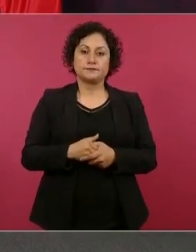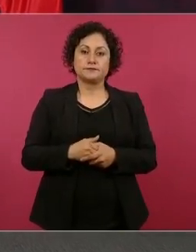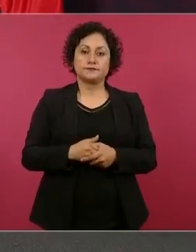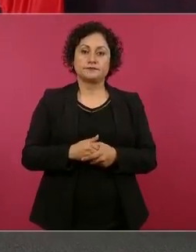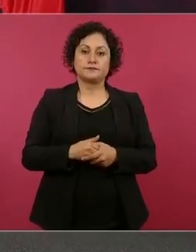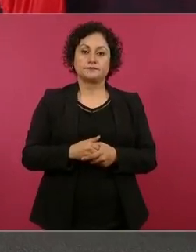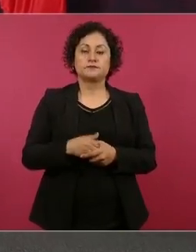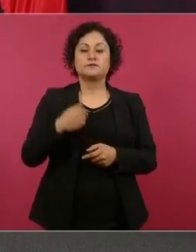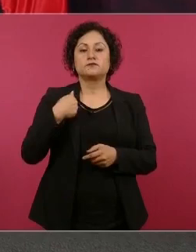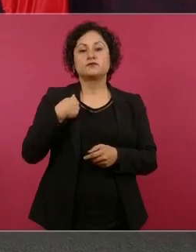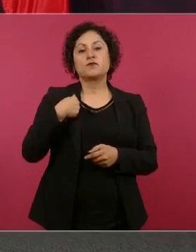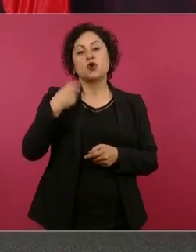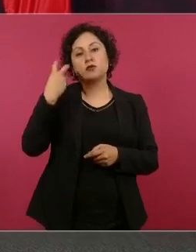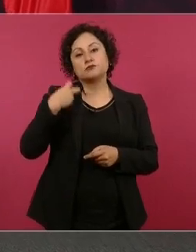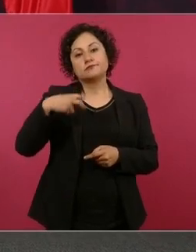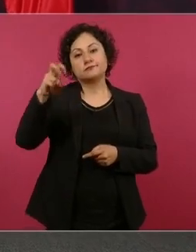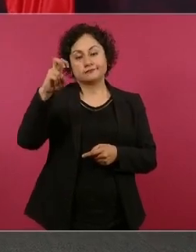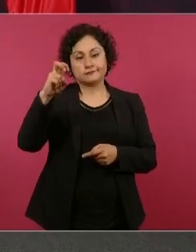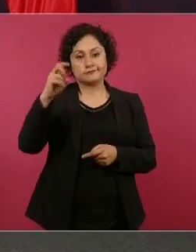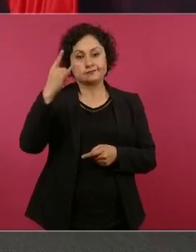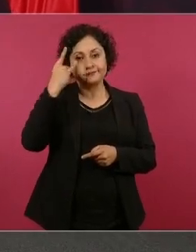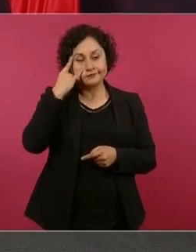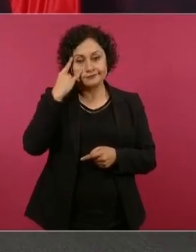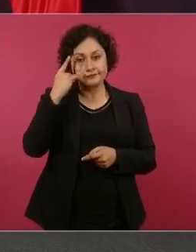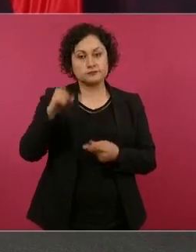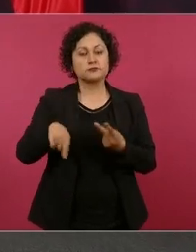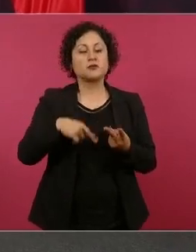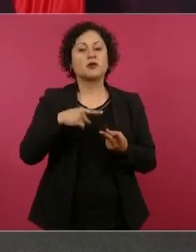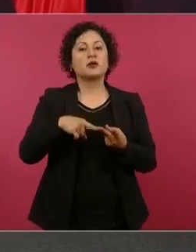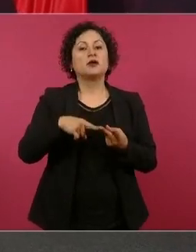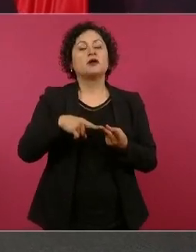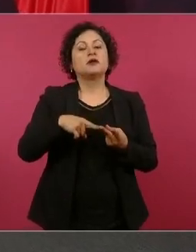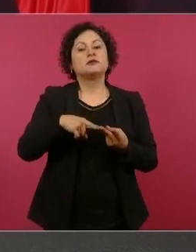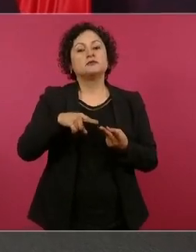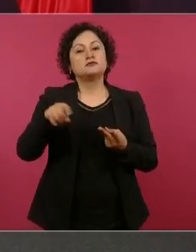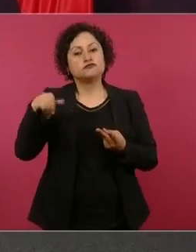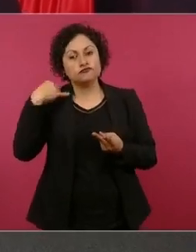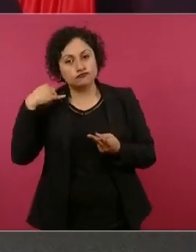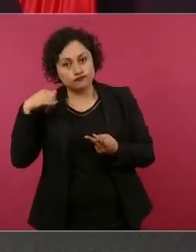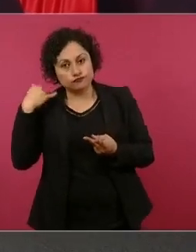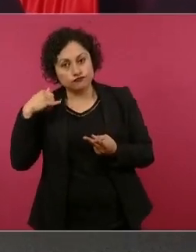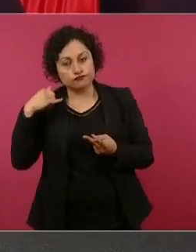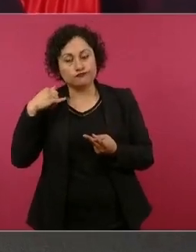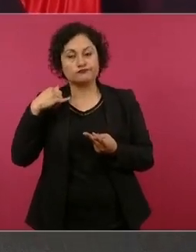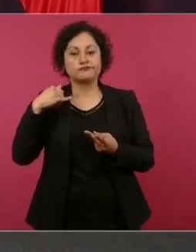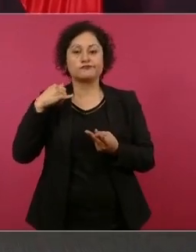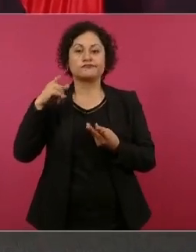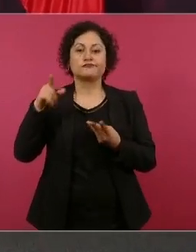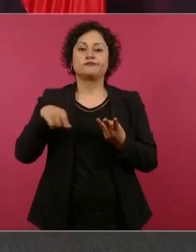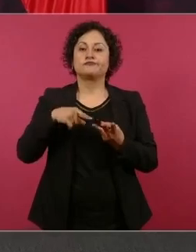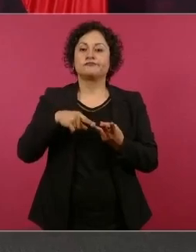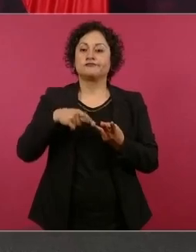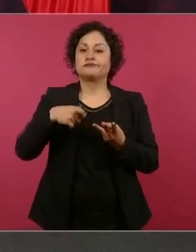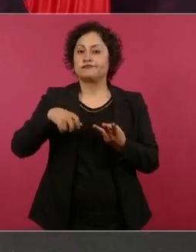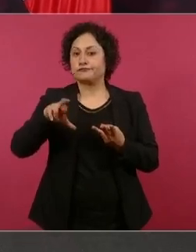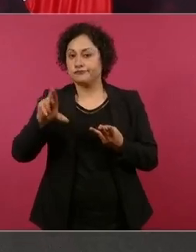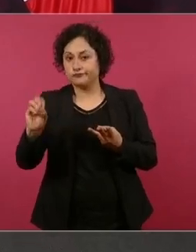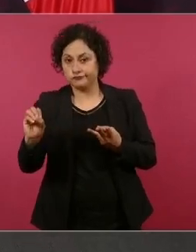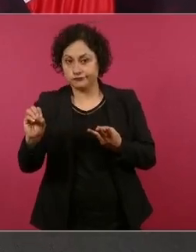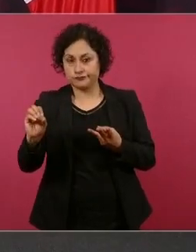Campeche, voy a Yucatán, voy a Quintana Roo.